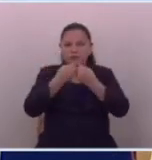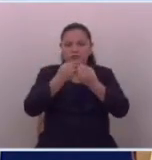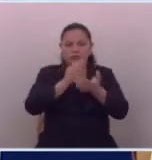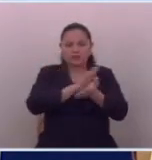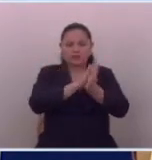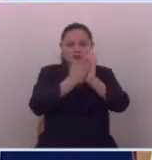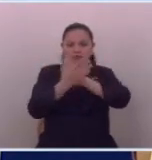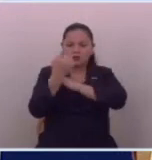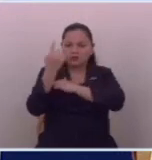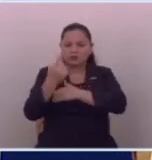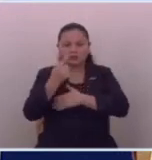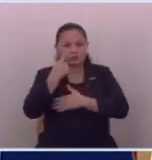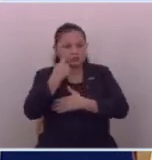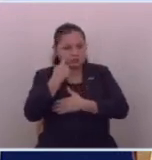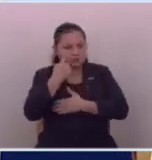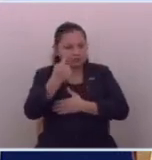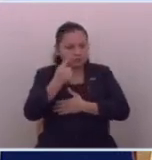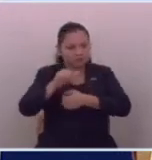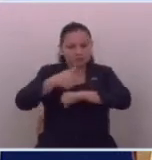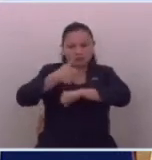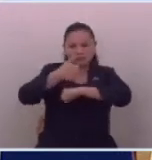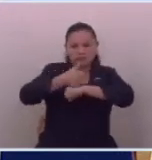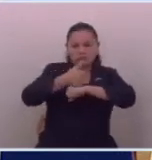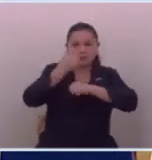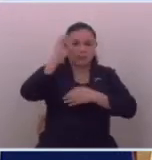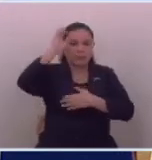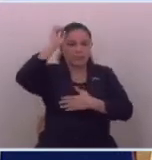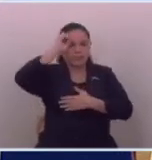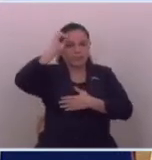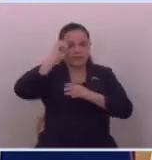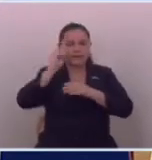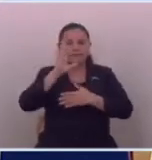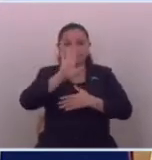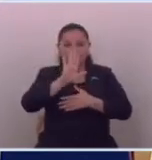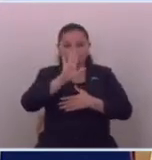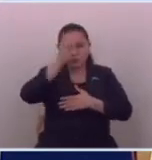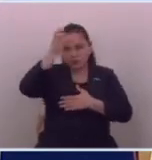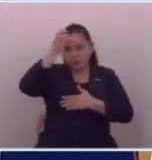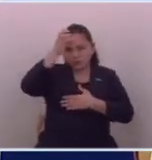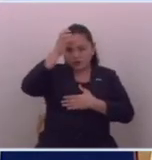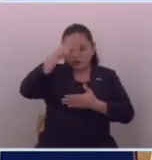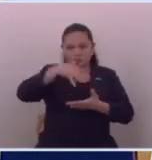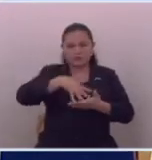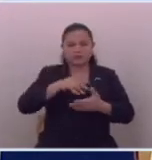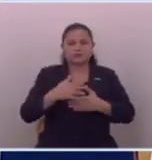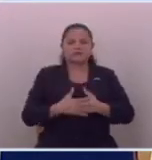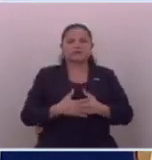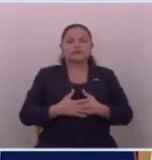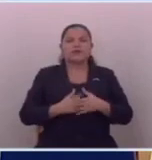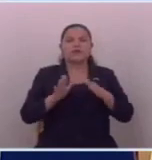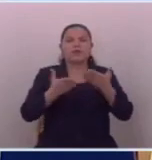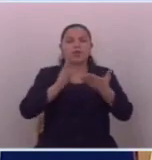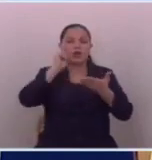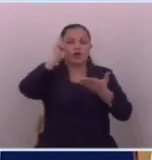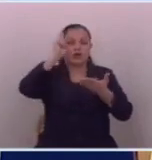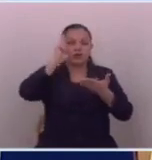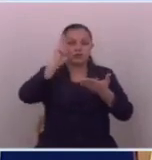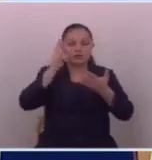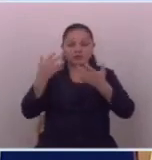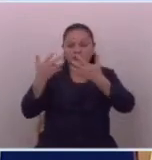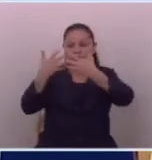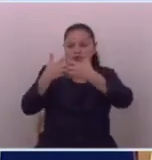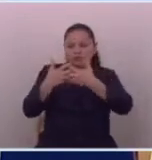conviertan en observadores y creadores de opinión y criterio para la población. Es por ello que en